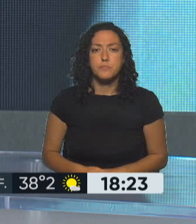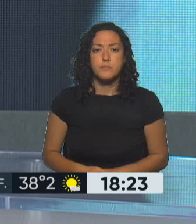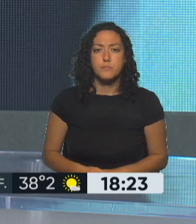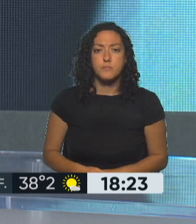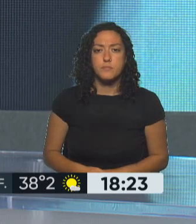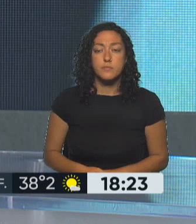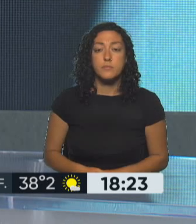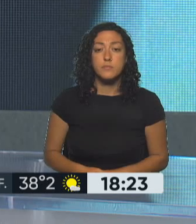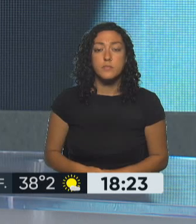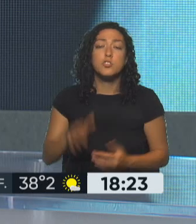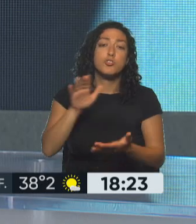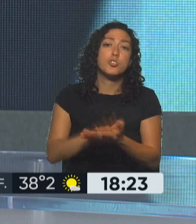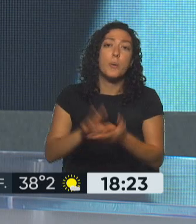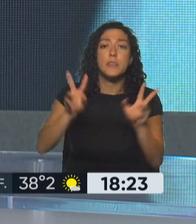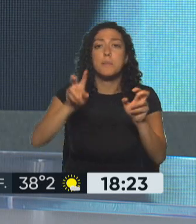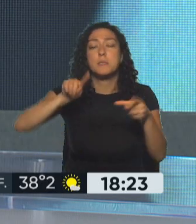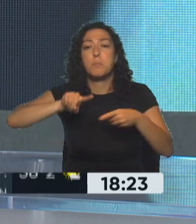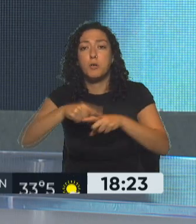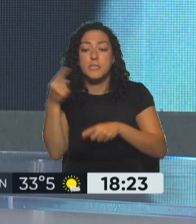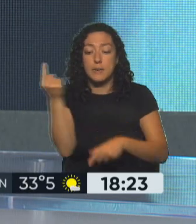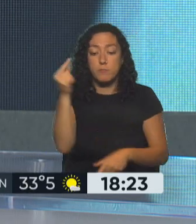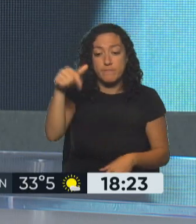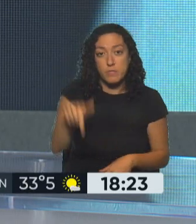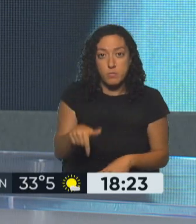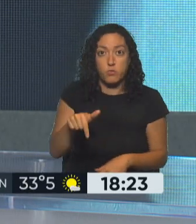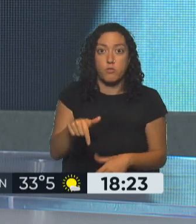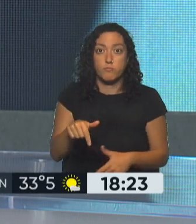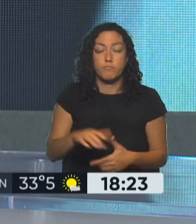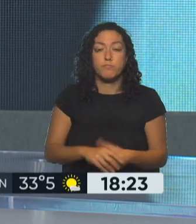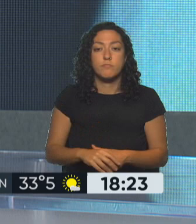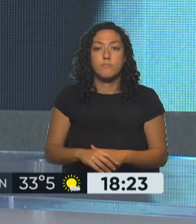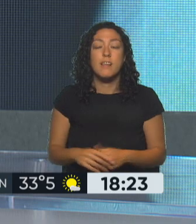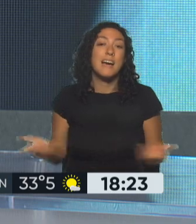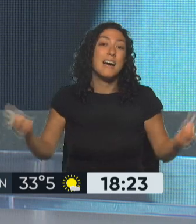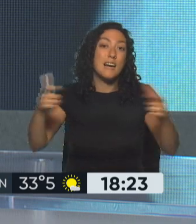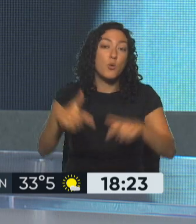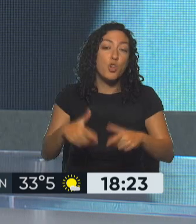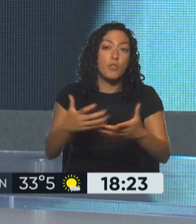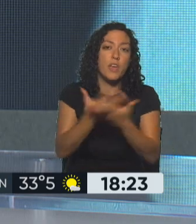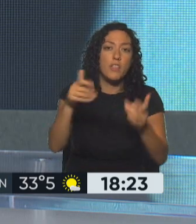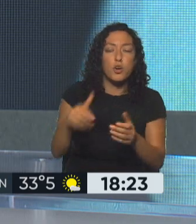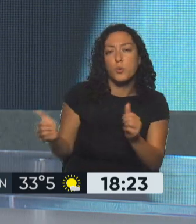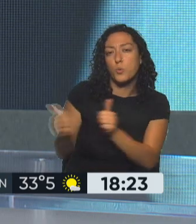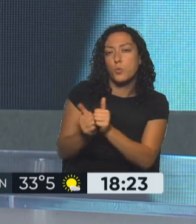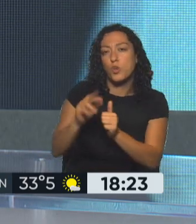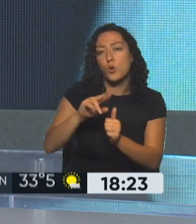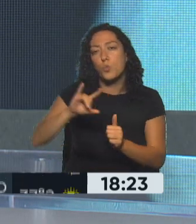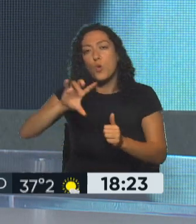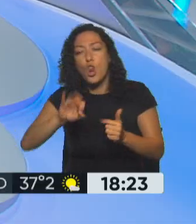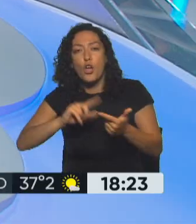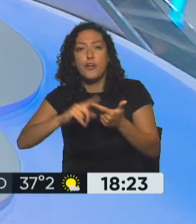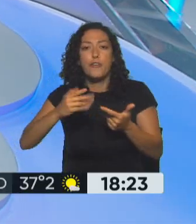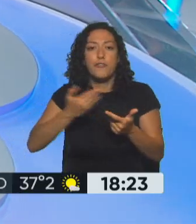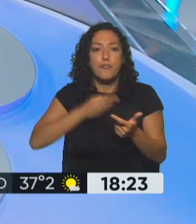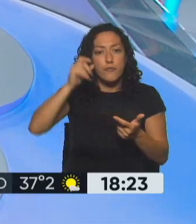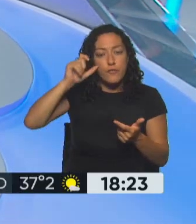Momento de la mesa política en Televisión Pública Noticias. Y hablando de mesa y de reuniones, ya estoy aquí con Rulo de la Torre y con Felicitas para